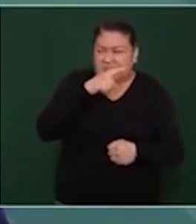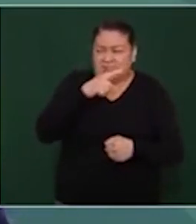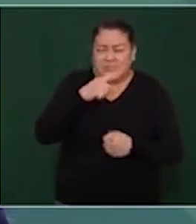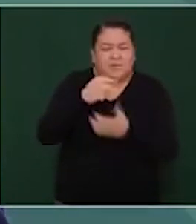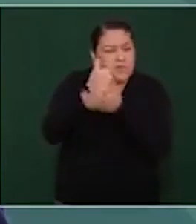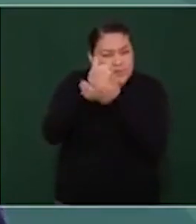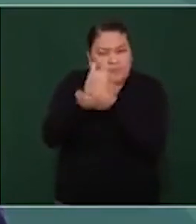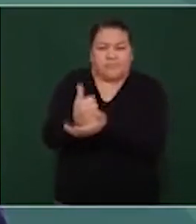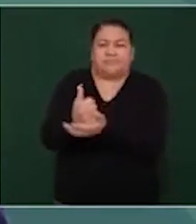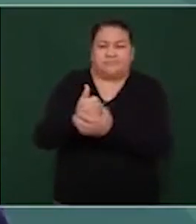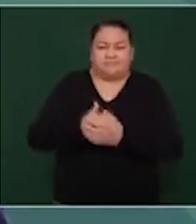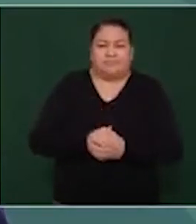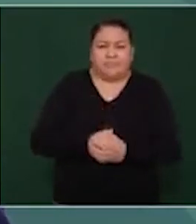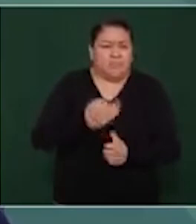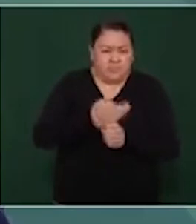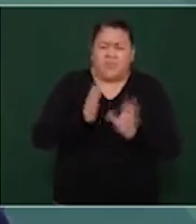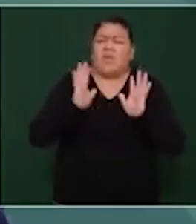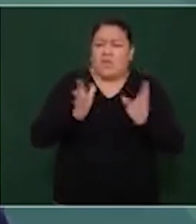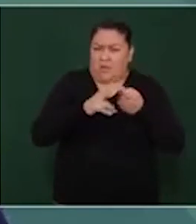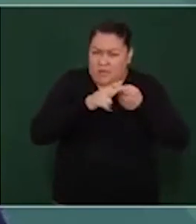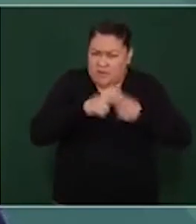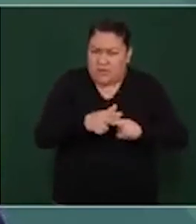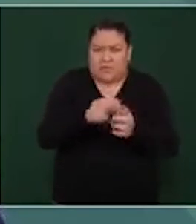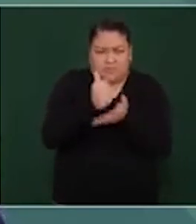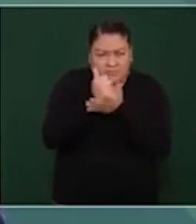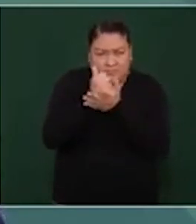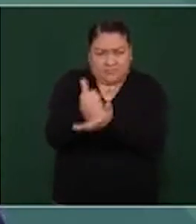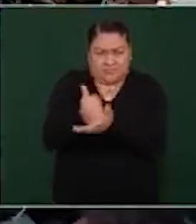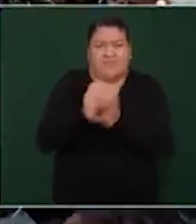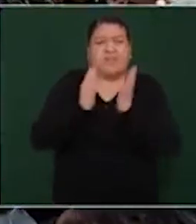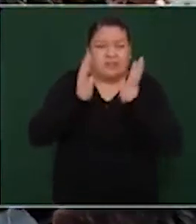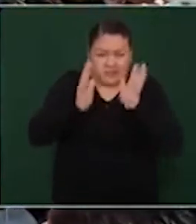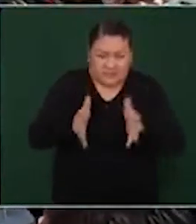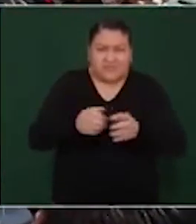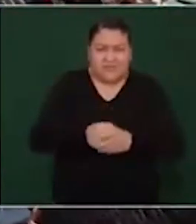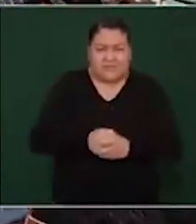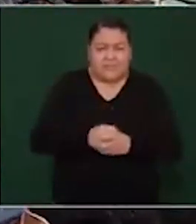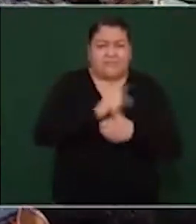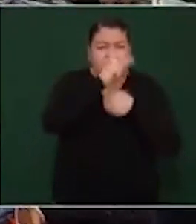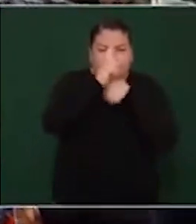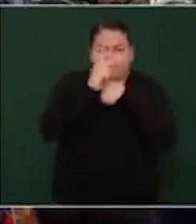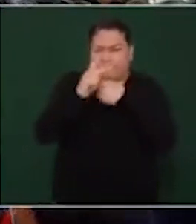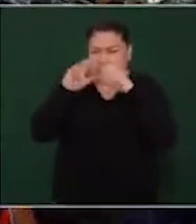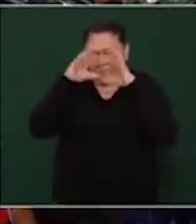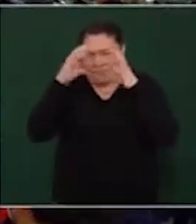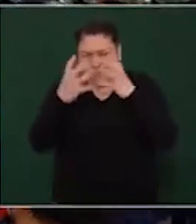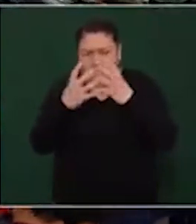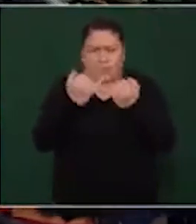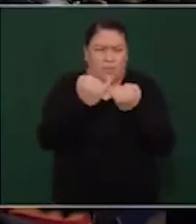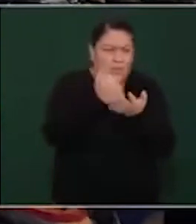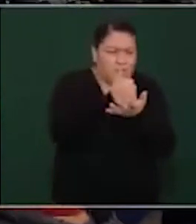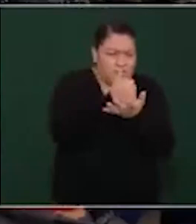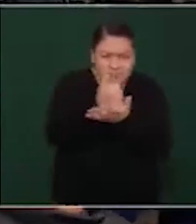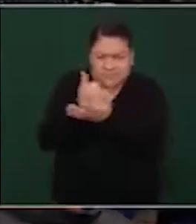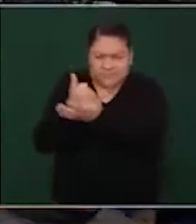Y ya lo estamos haciendo con todos los países, siempre